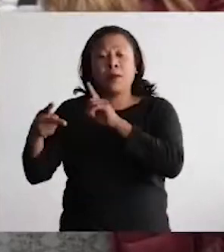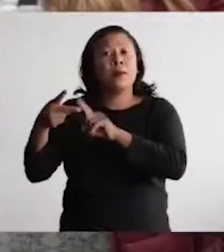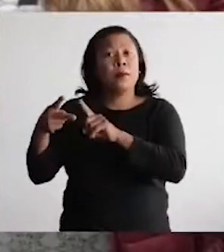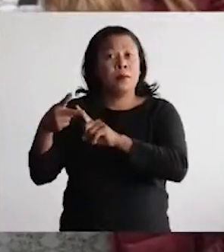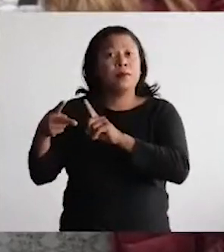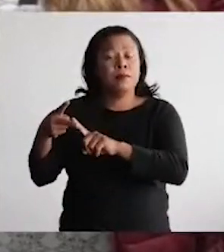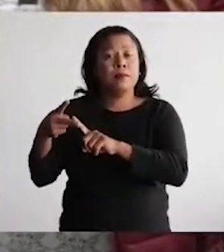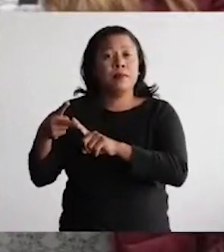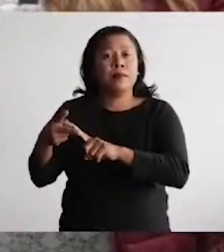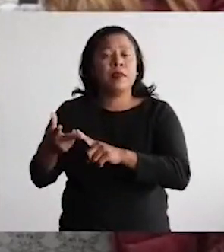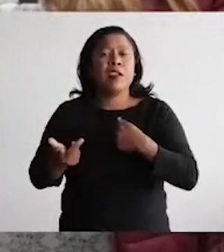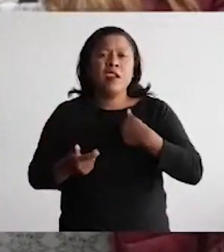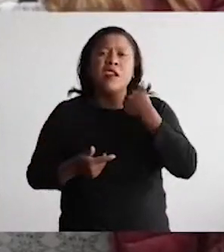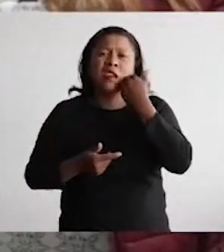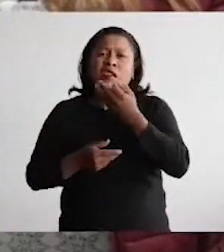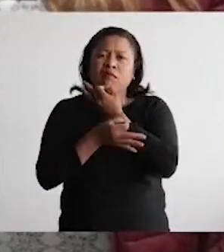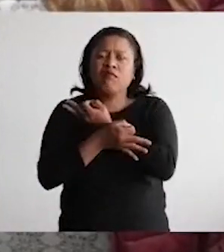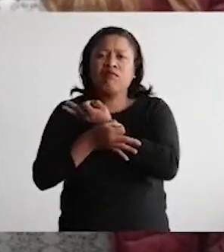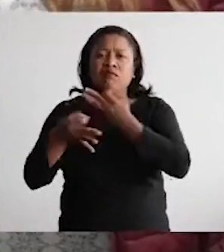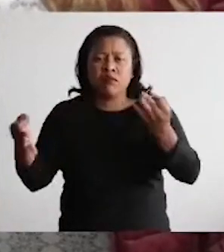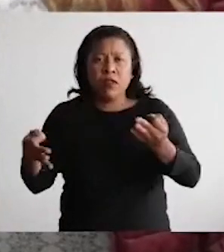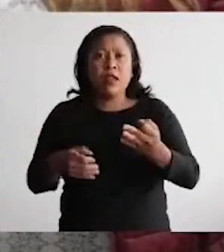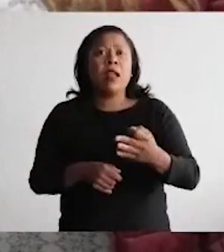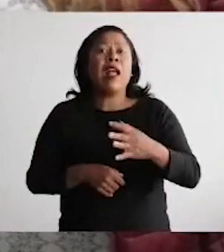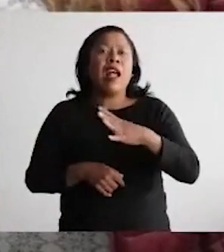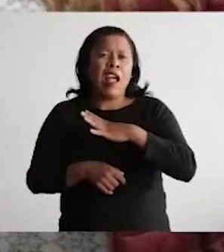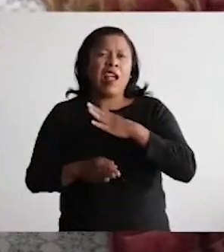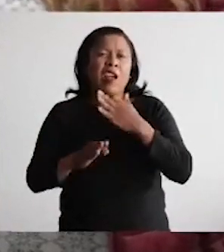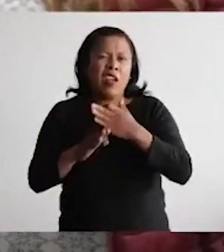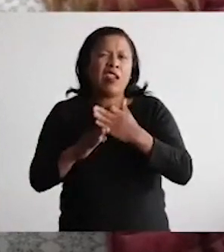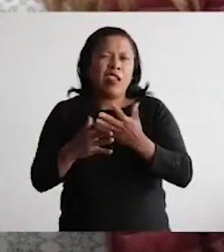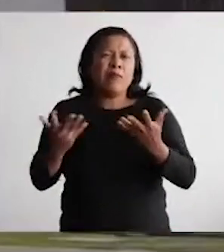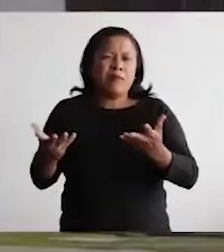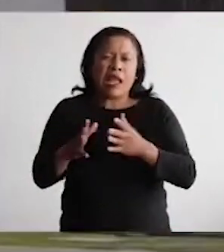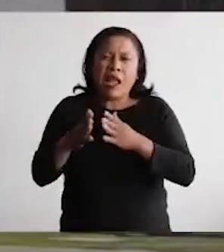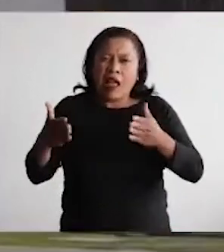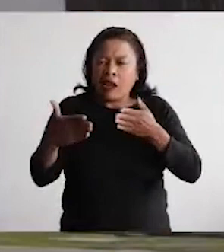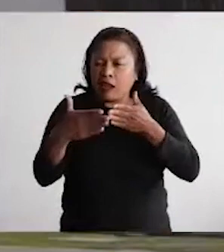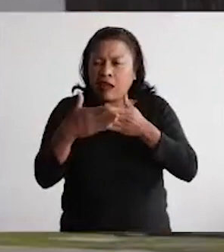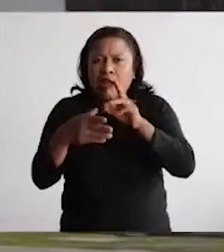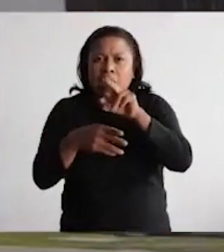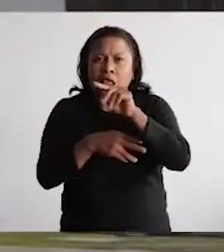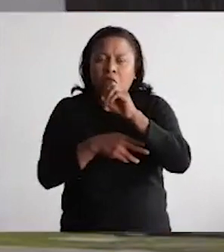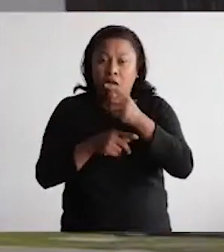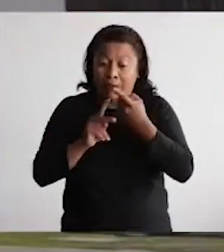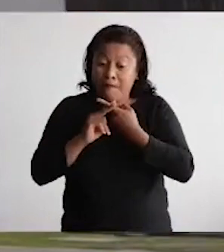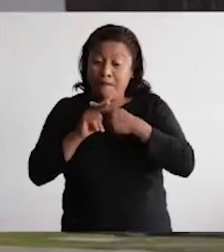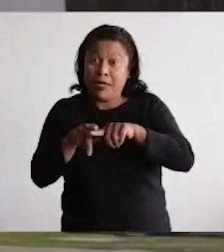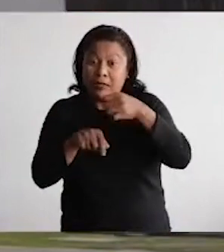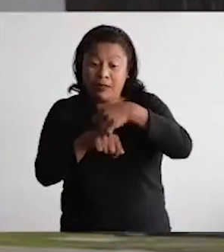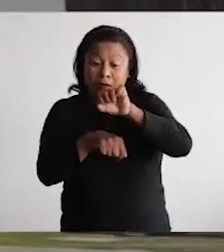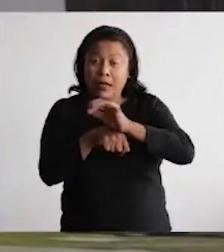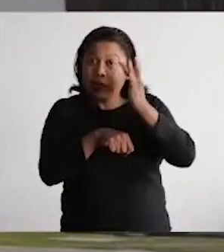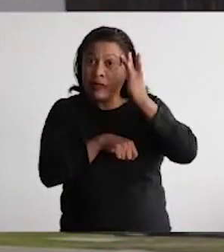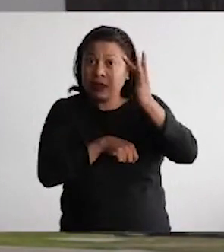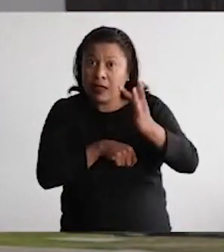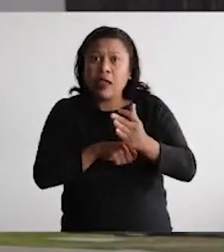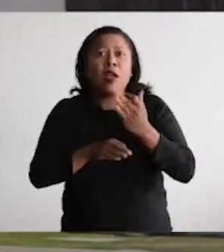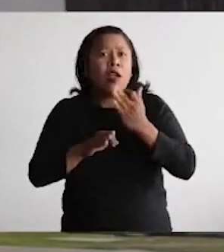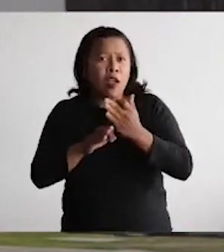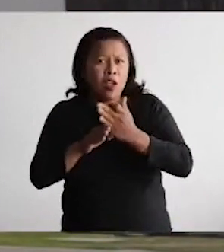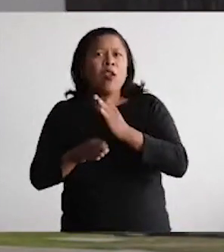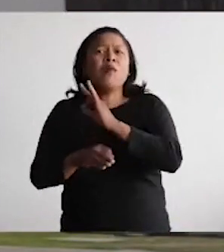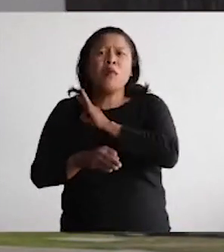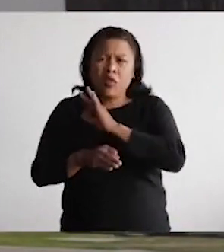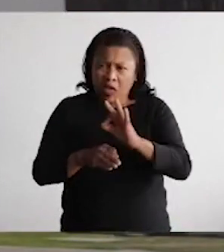Dos, quiero informarles que tenemos un gran reto. Arranca la Semana Santa y podemos